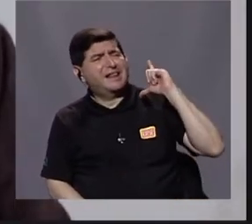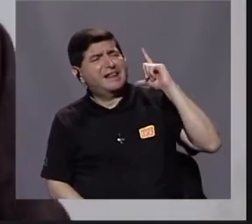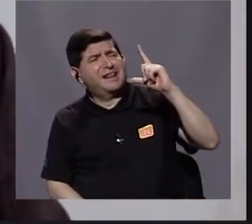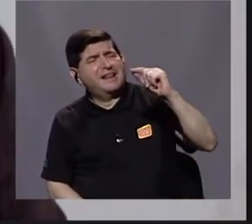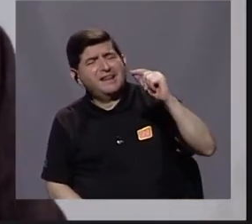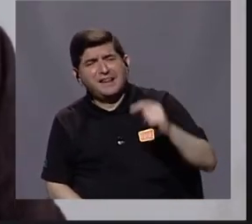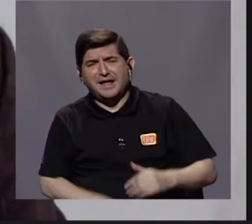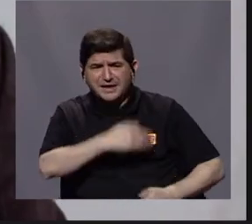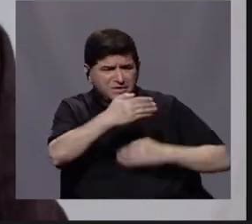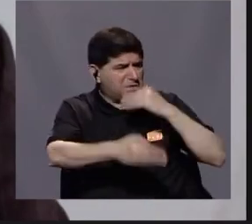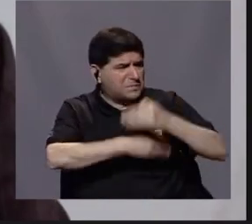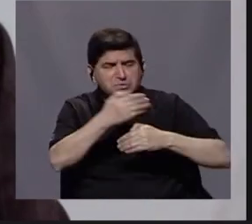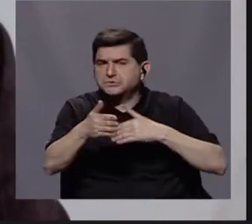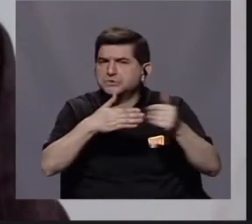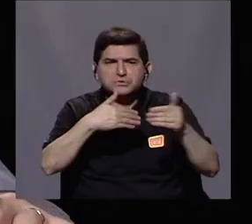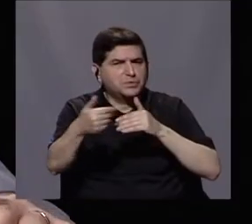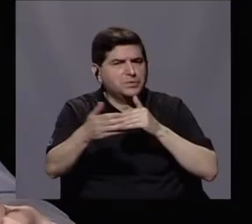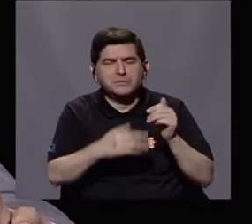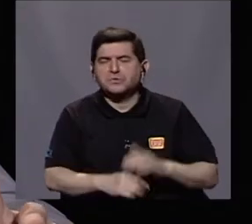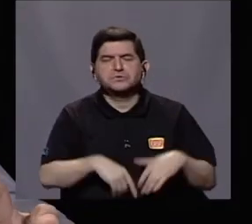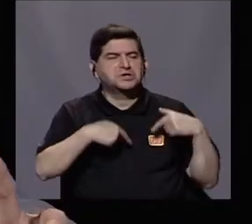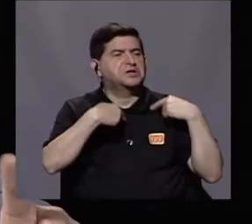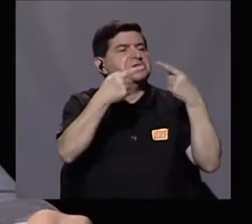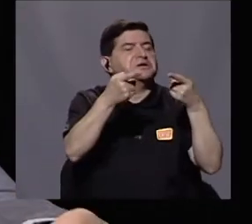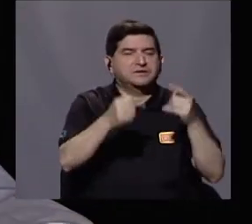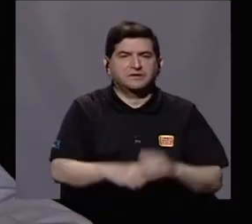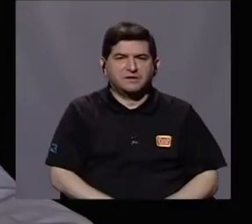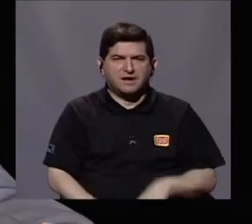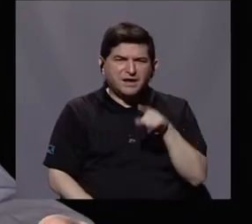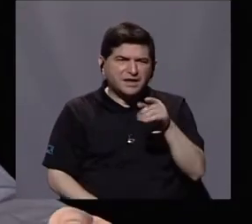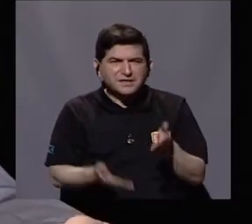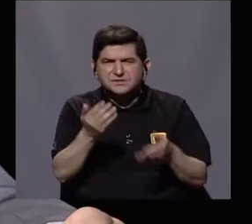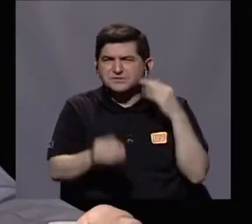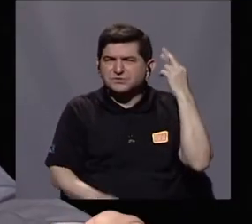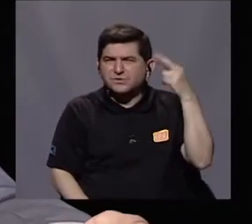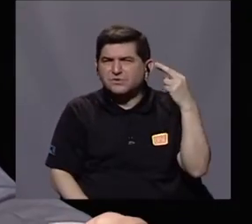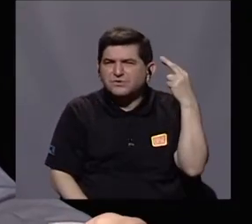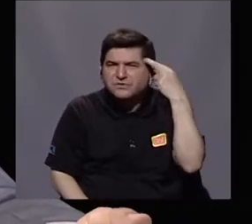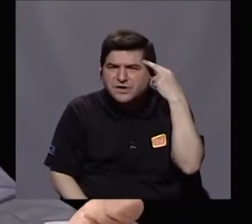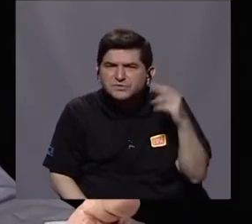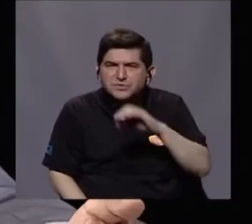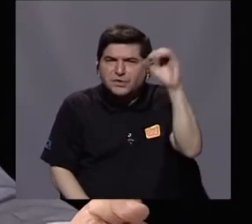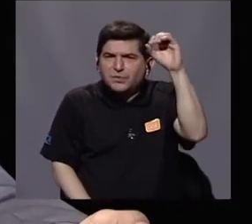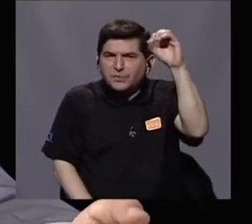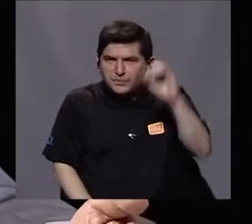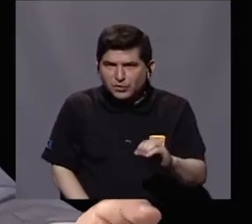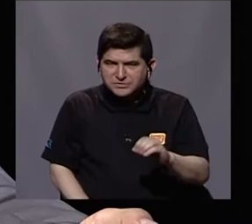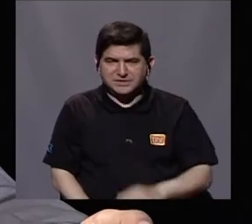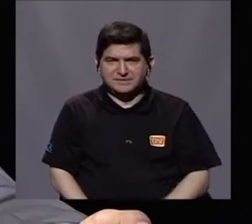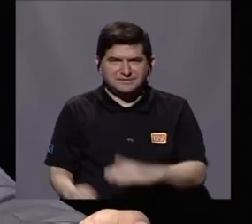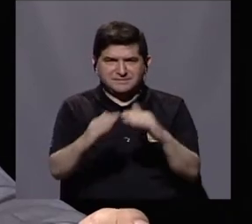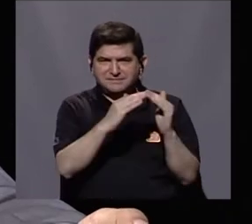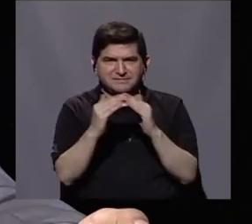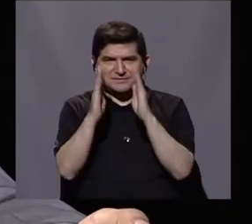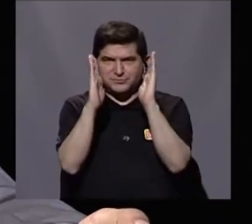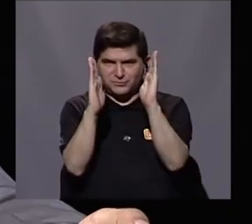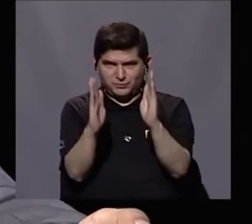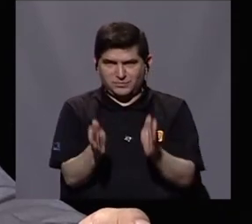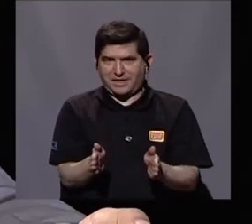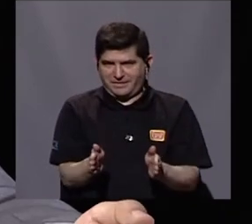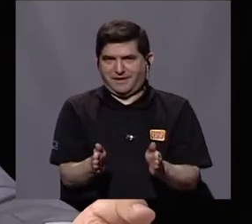embargo, sin embargo... Don Alex, ¿eso tiene que ver en alguna razón con el porcentaje de ciudadanos